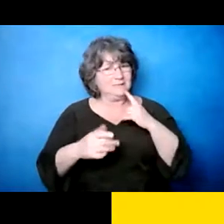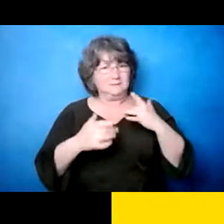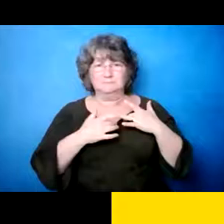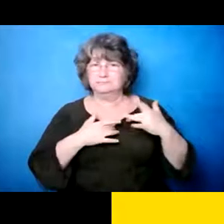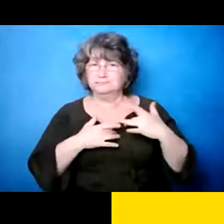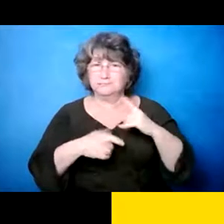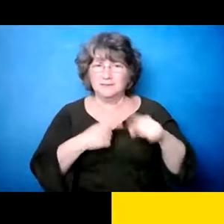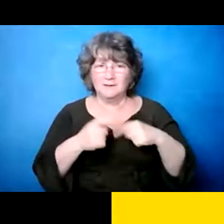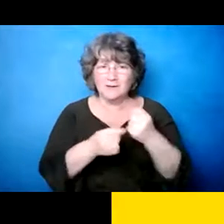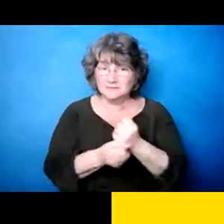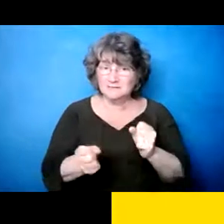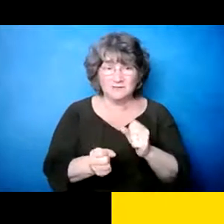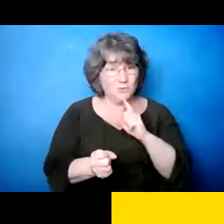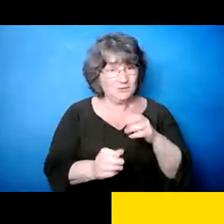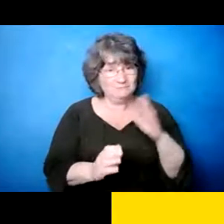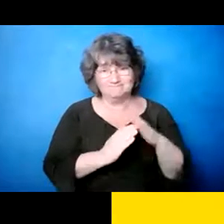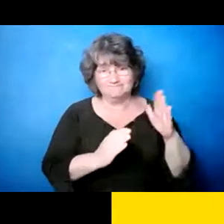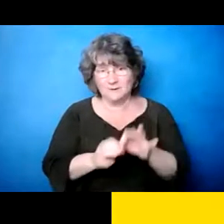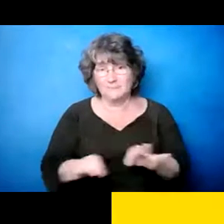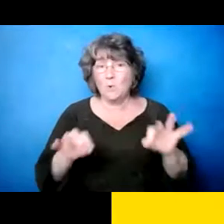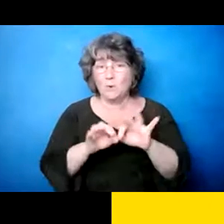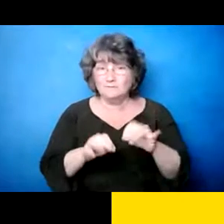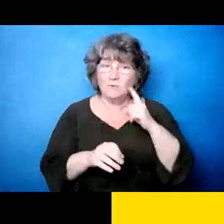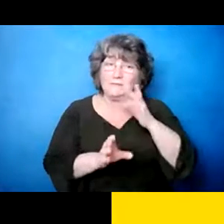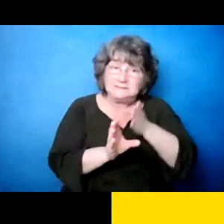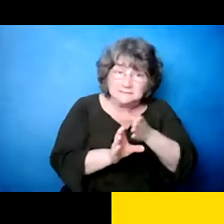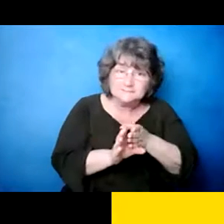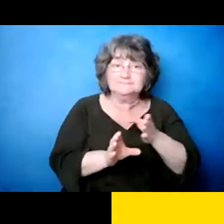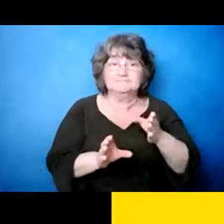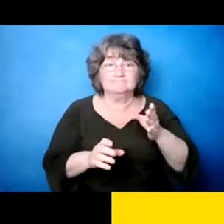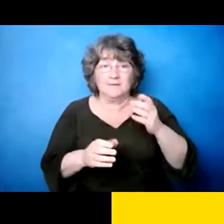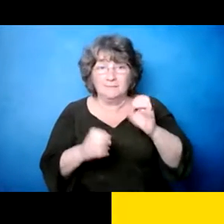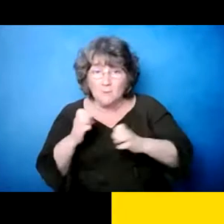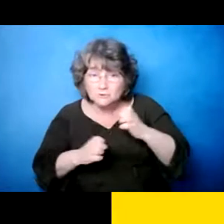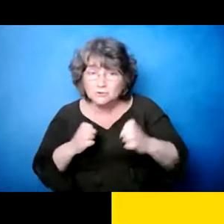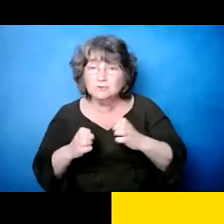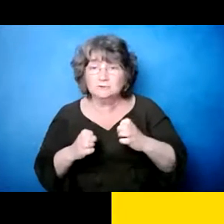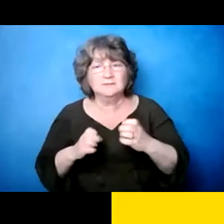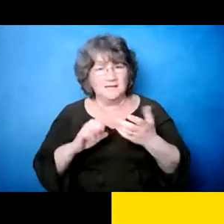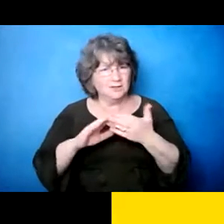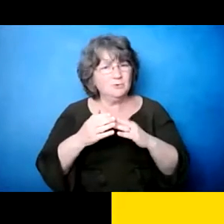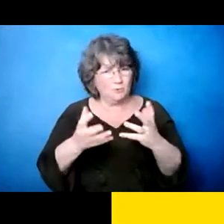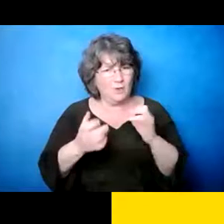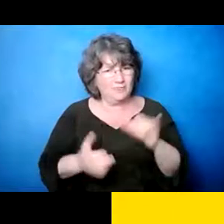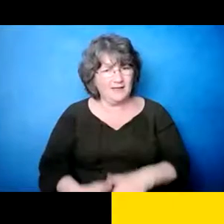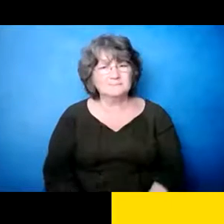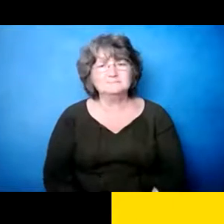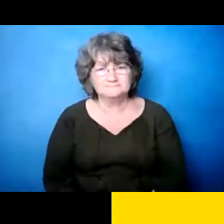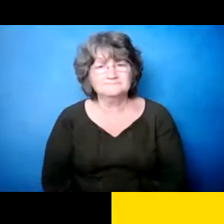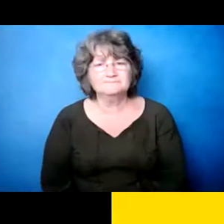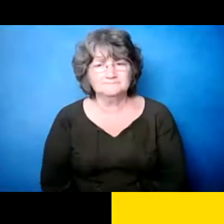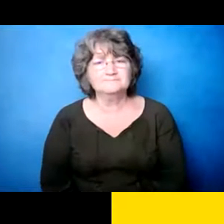de seguridad. Y, y, y, es la cosa, y, eh, psicológicamente, físicamente, eh,